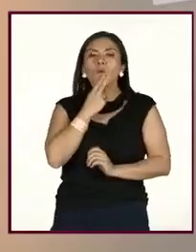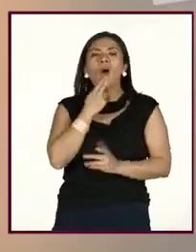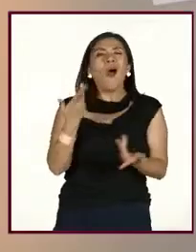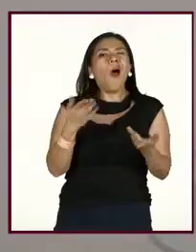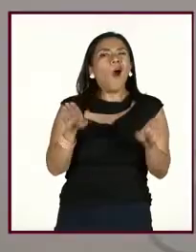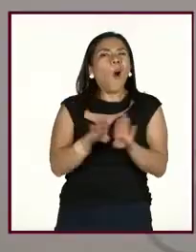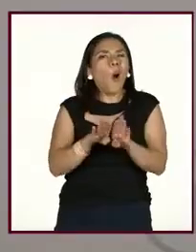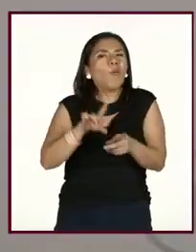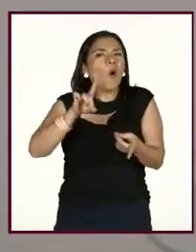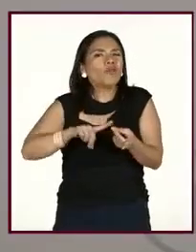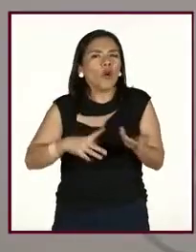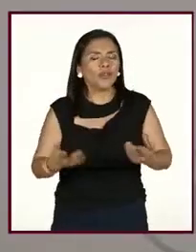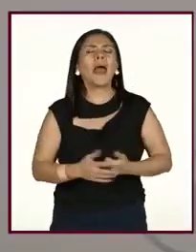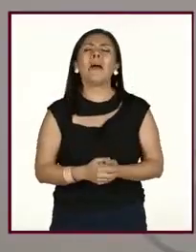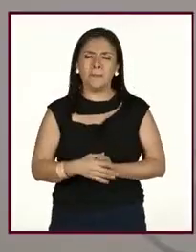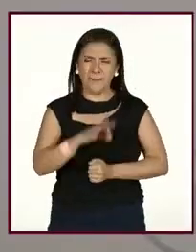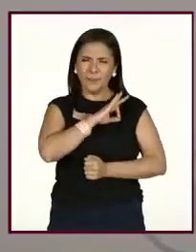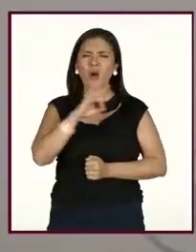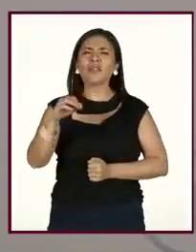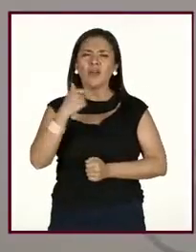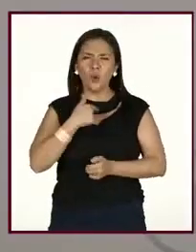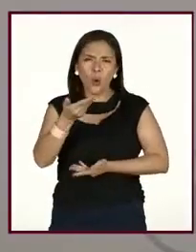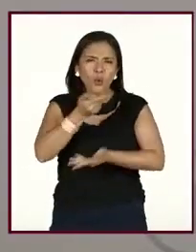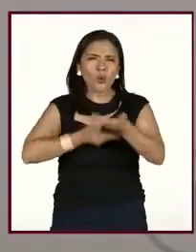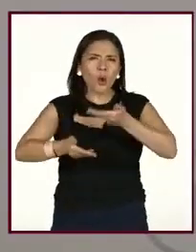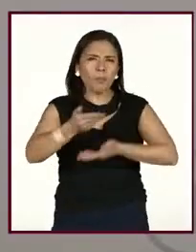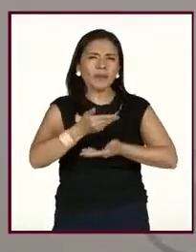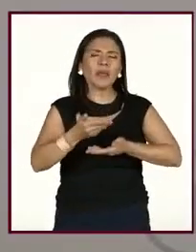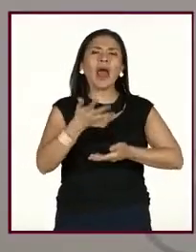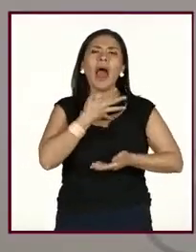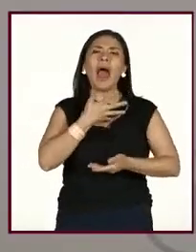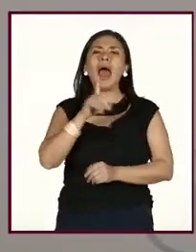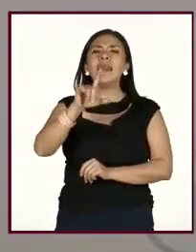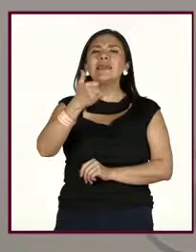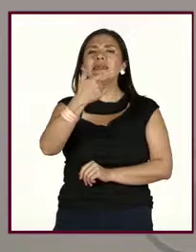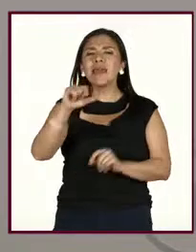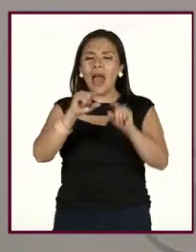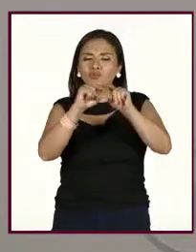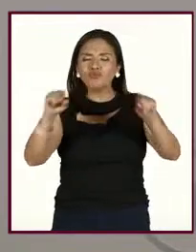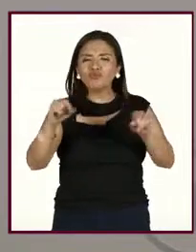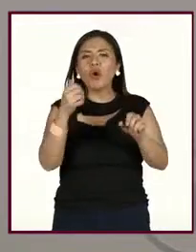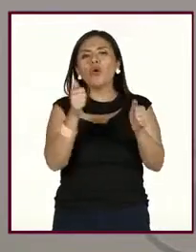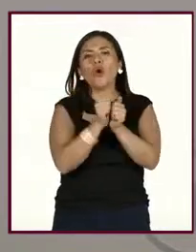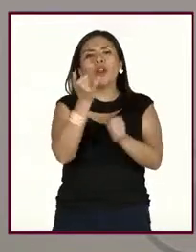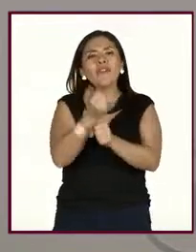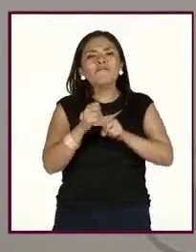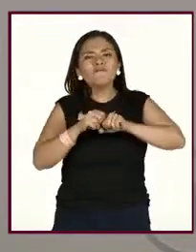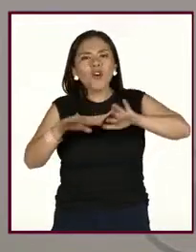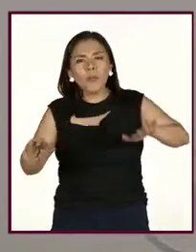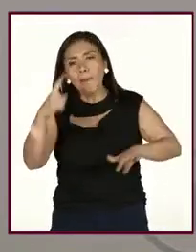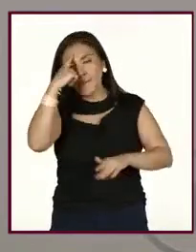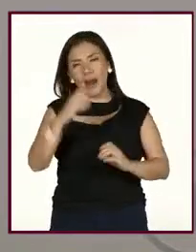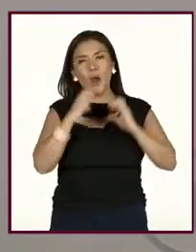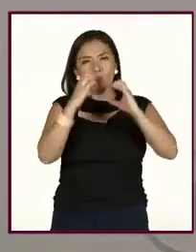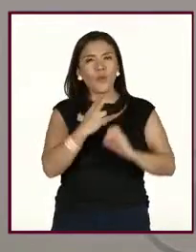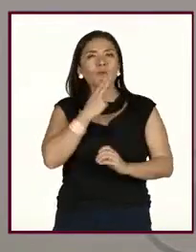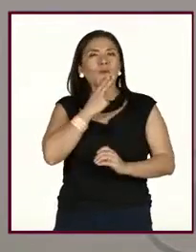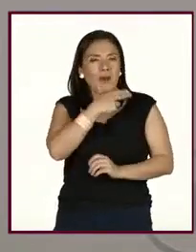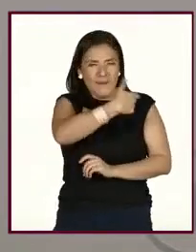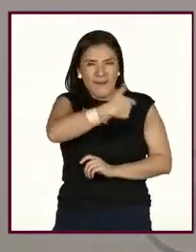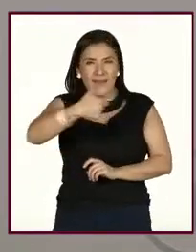Bueno, podemos compartirles algunas ligas, alguna información, algunos manuales de autocuidado